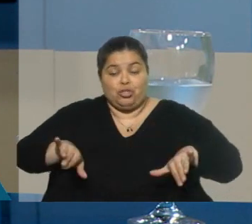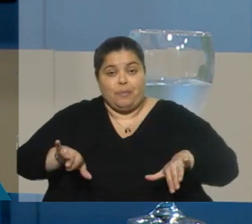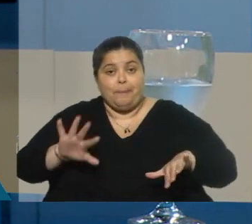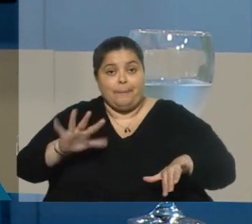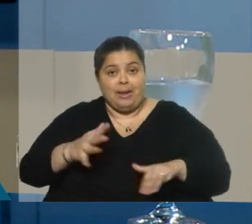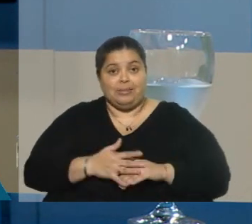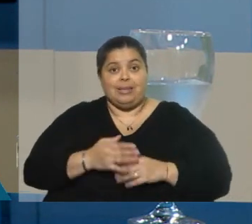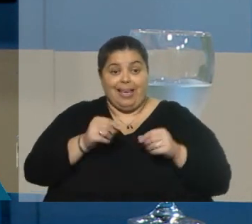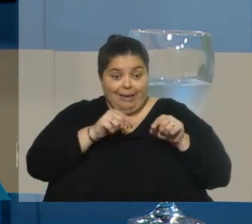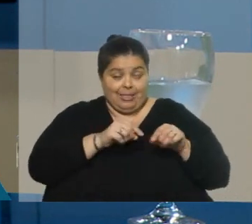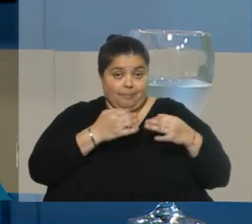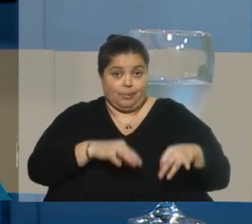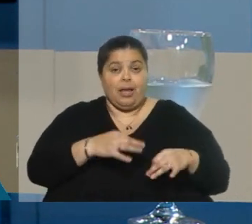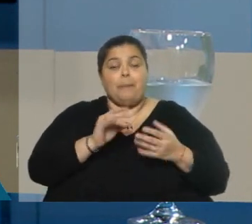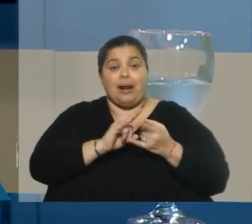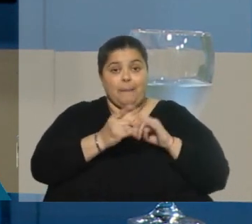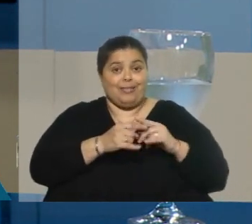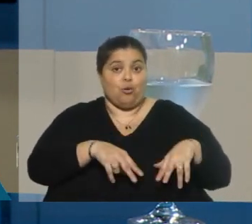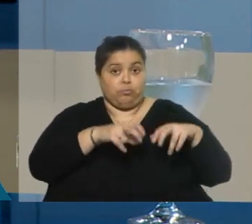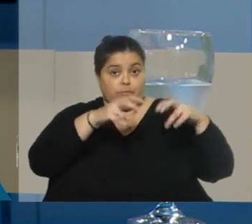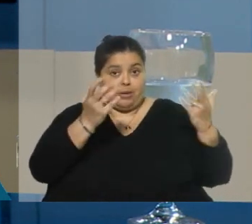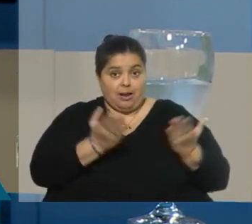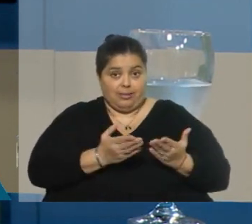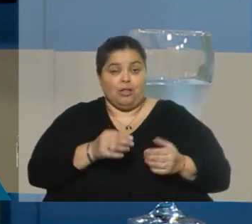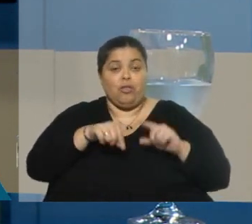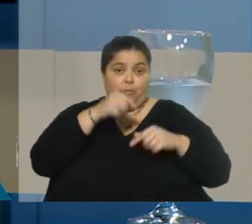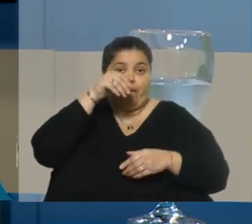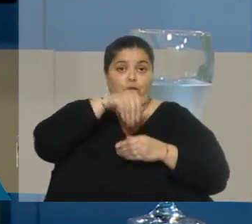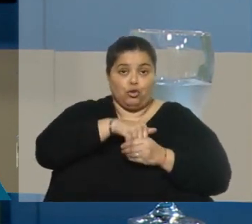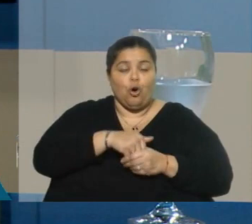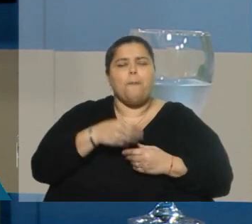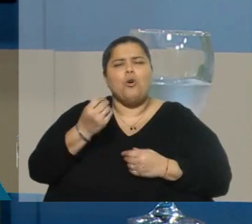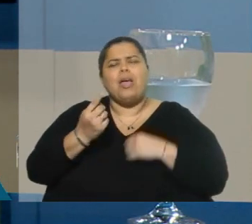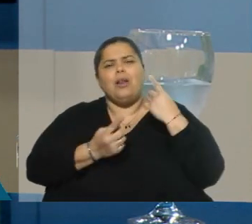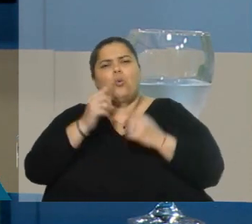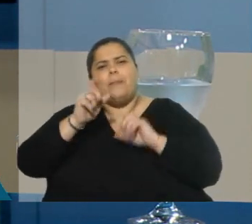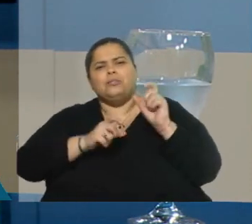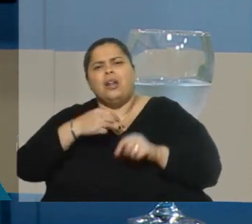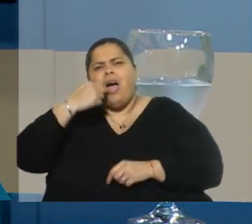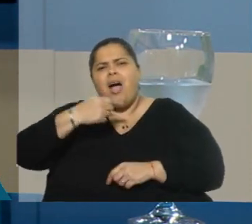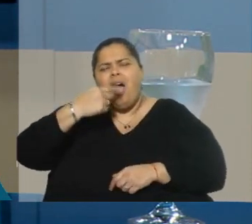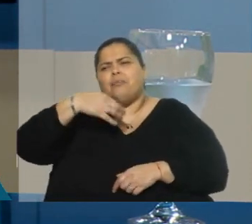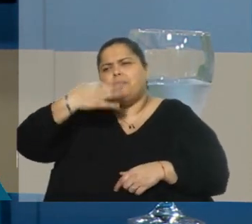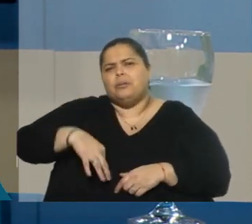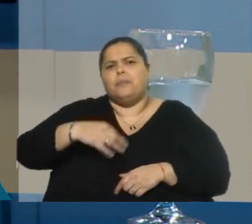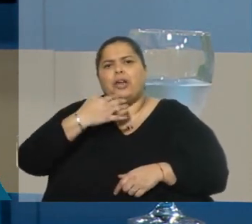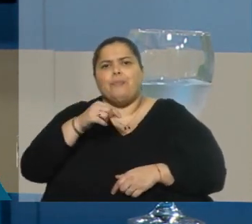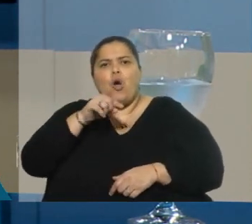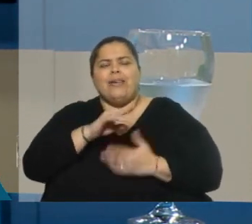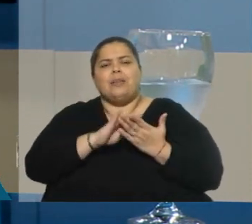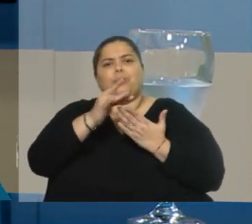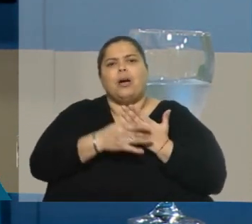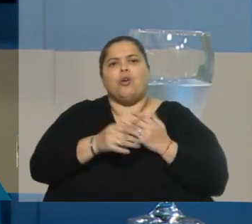el Parlamento estaba analizando y finalmente terminó votando. Porque incluso se hicieron afirmaciones muy altisonantes en términos de que este es un proyecto